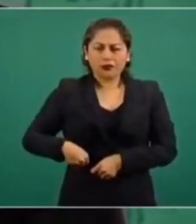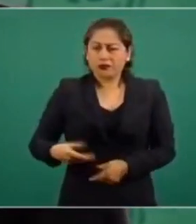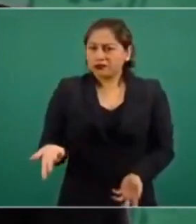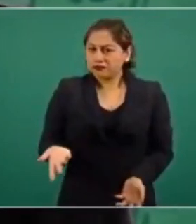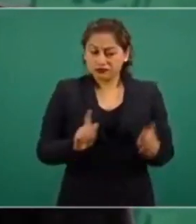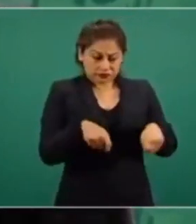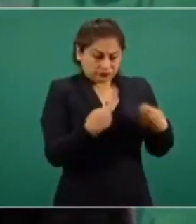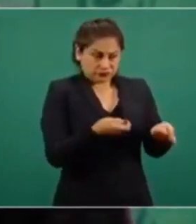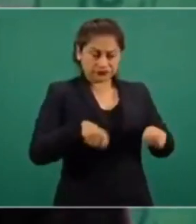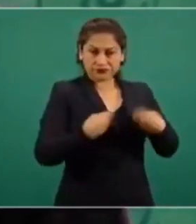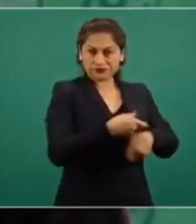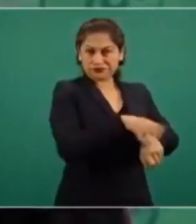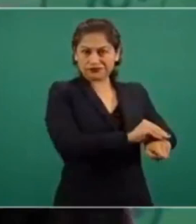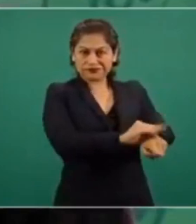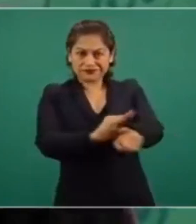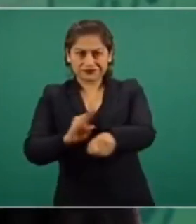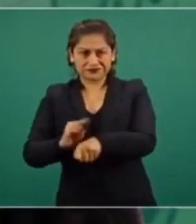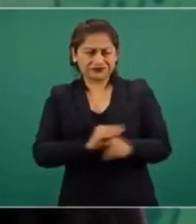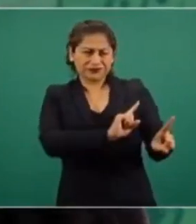concesiones de todo tipo,